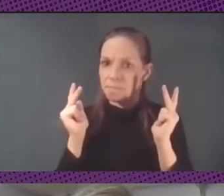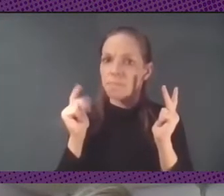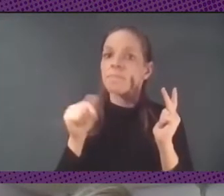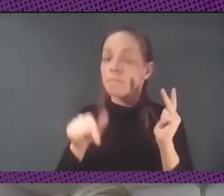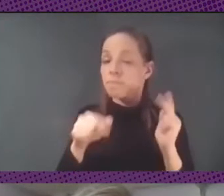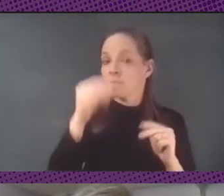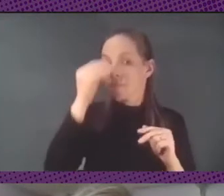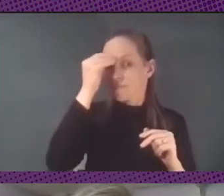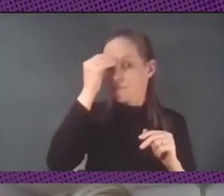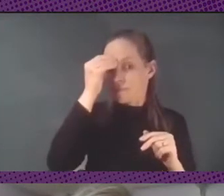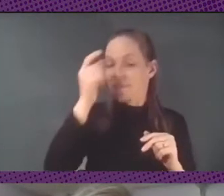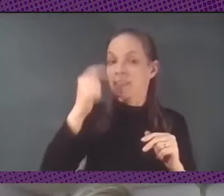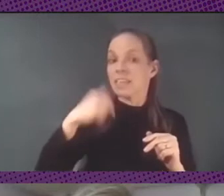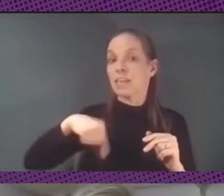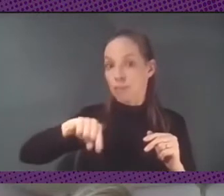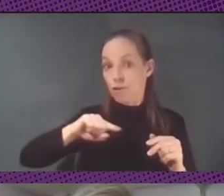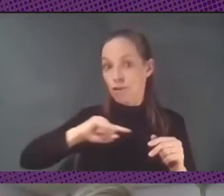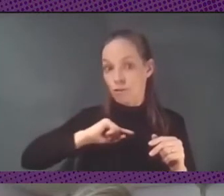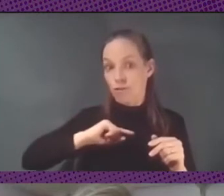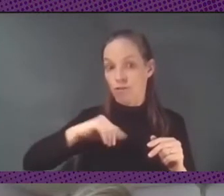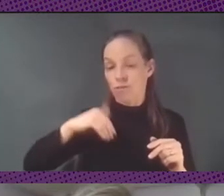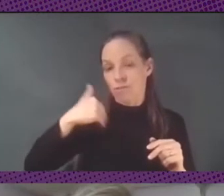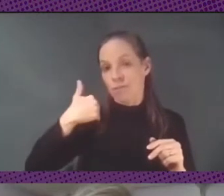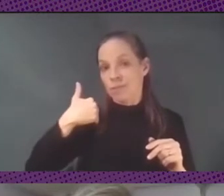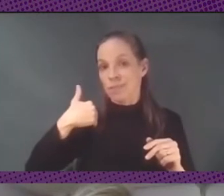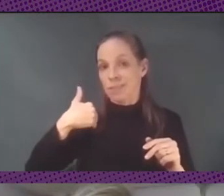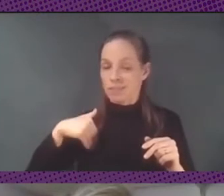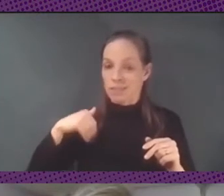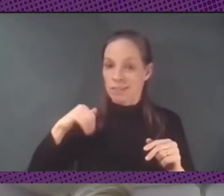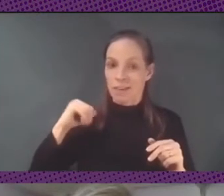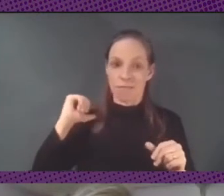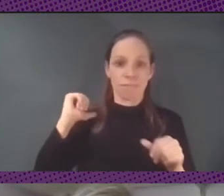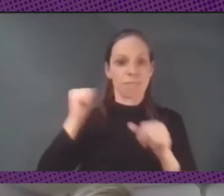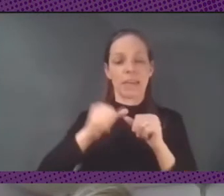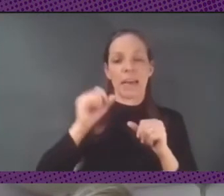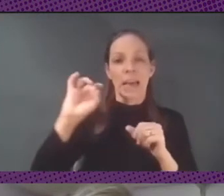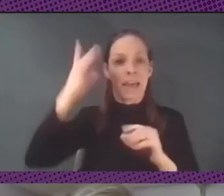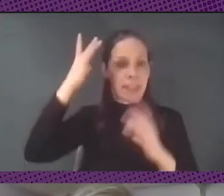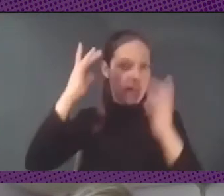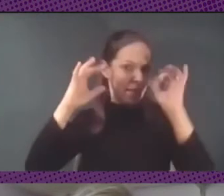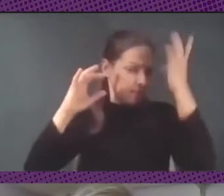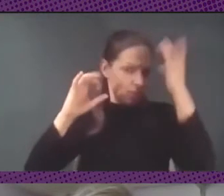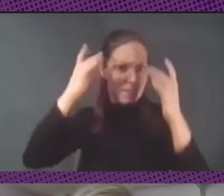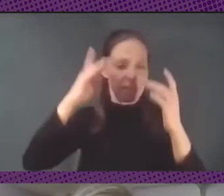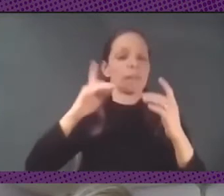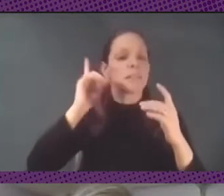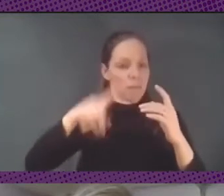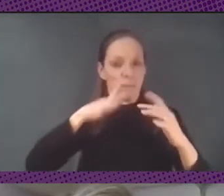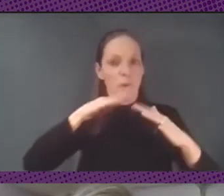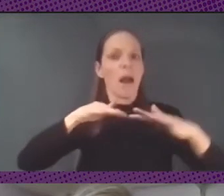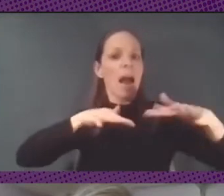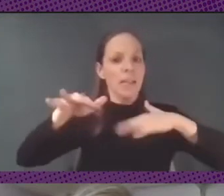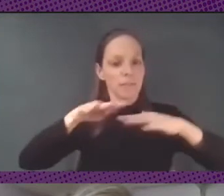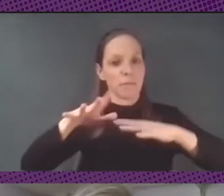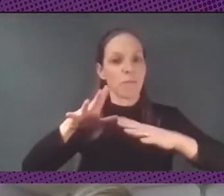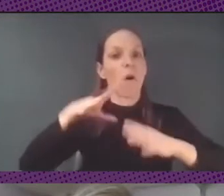fuimos dando por distintas iniciativas y porque este activismo también es académico